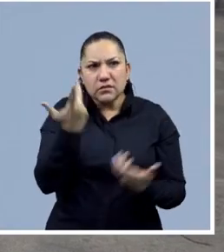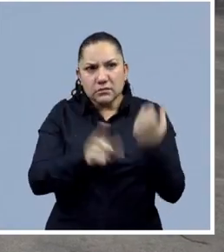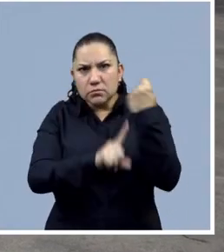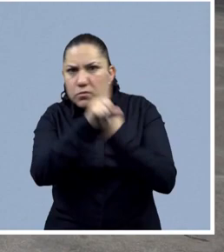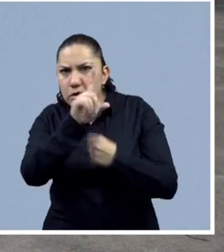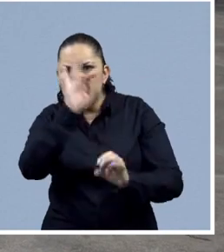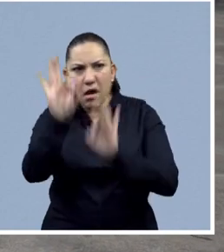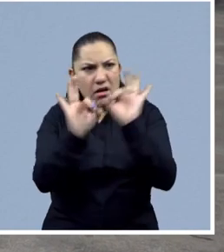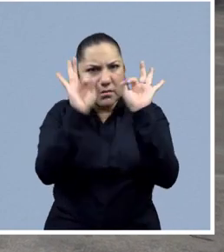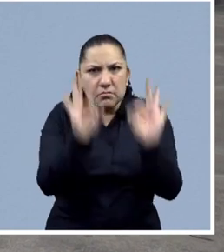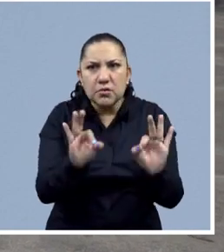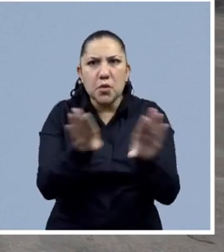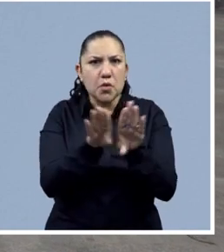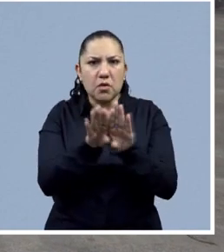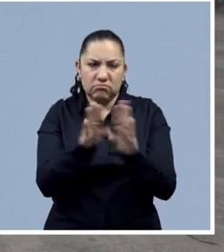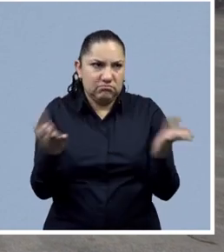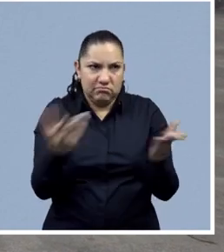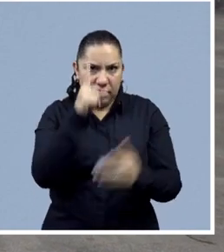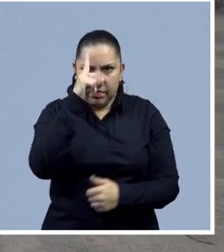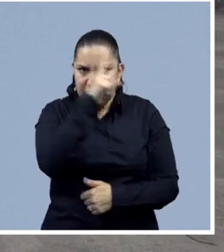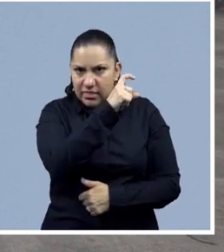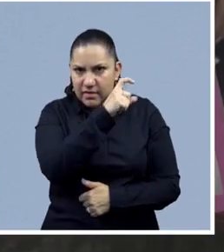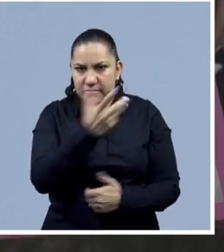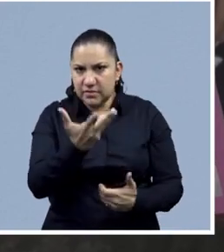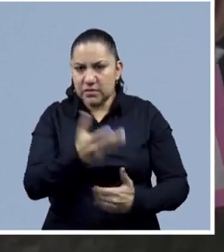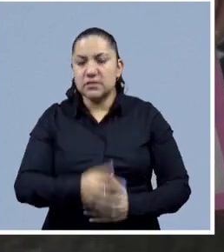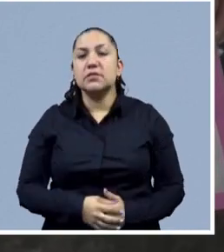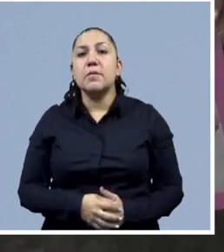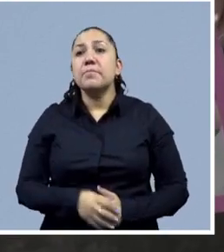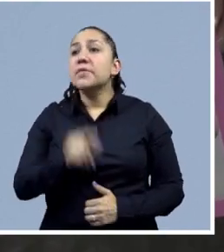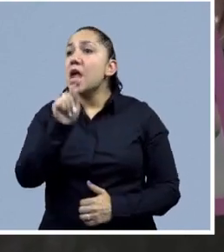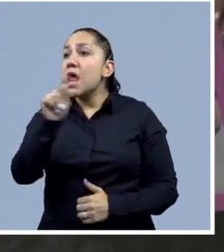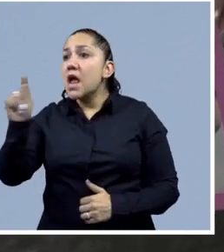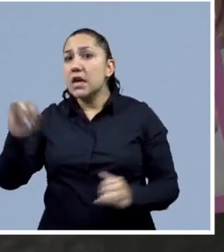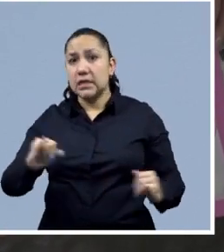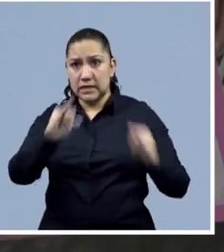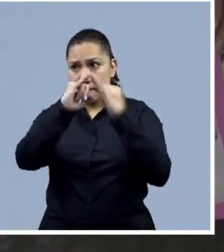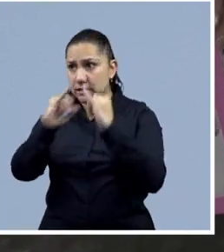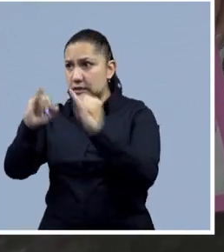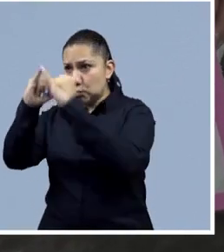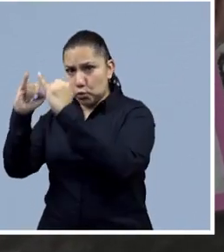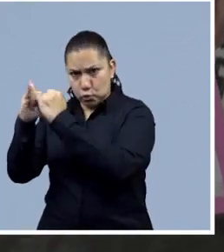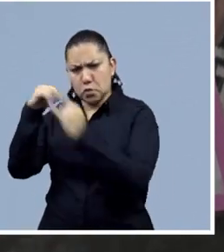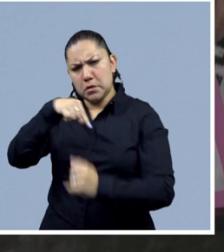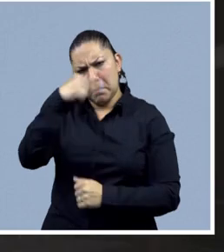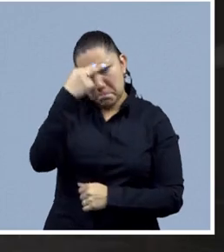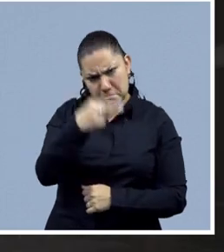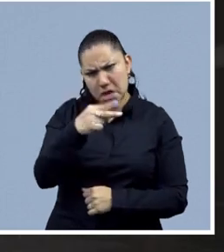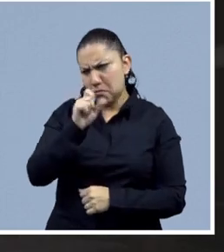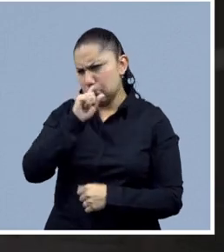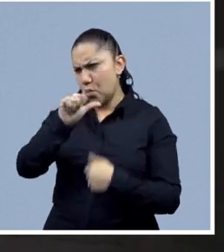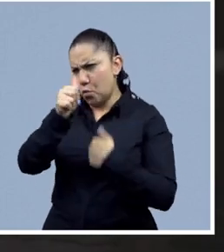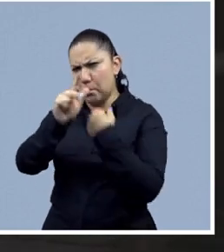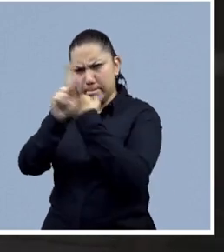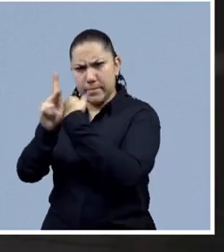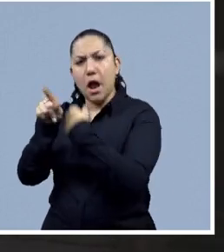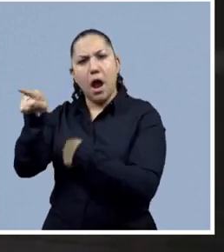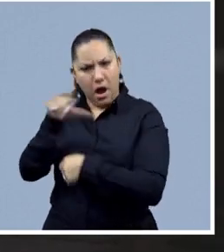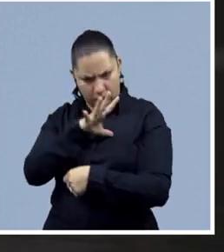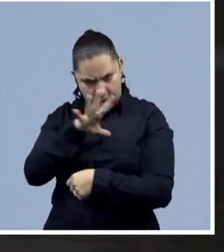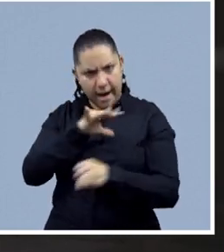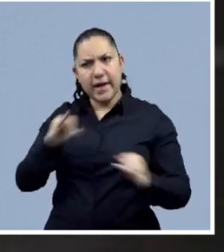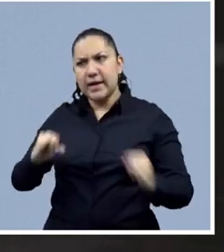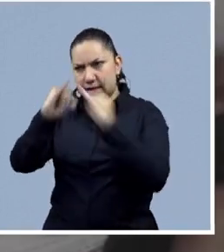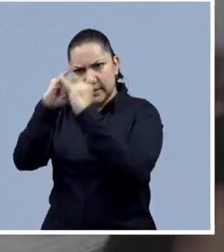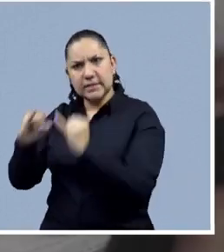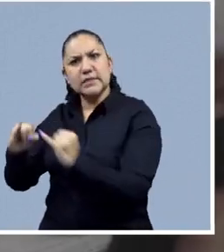En el caso de México, mi centro en México, pues tenemos, como decía antes, muchas instituciones que están destinadas a atender la situación de